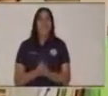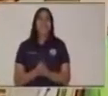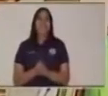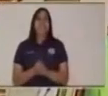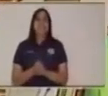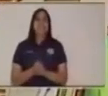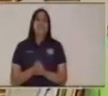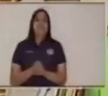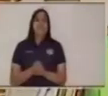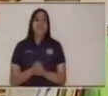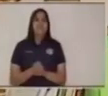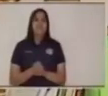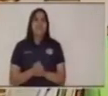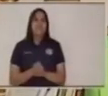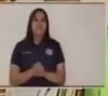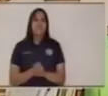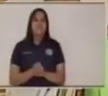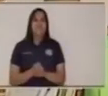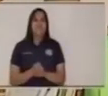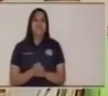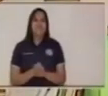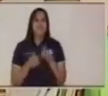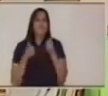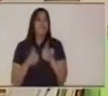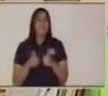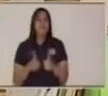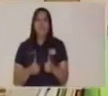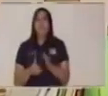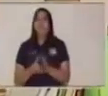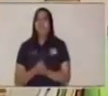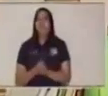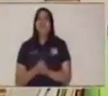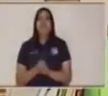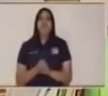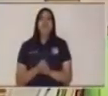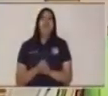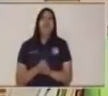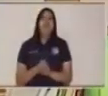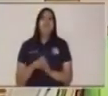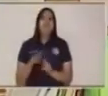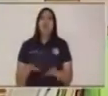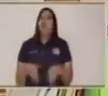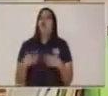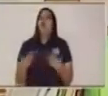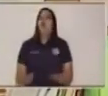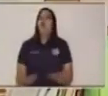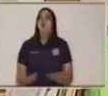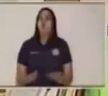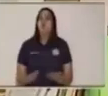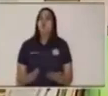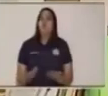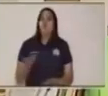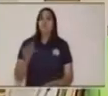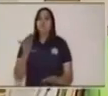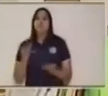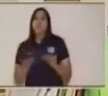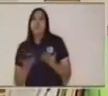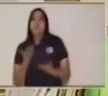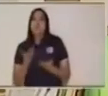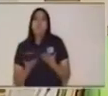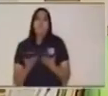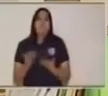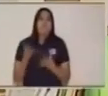Unos minutitos más. Muy bien. Ahora, ¿será que va a ser un